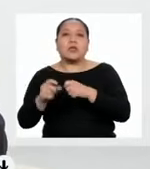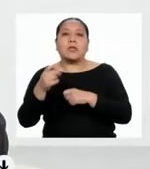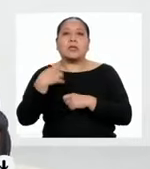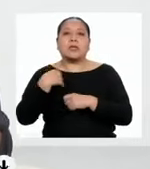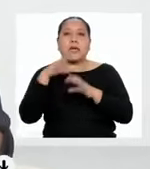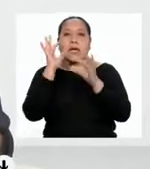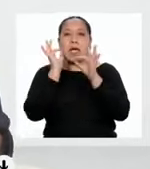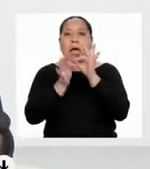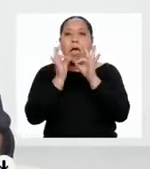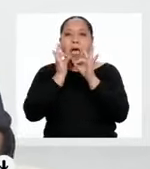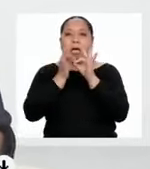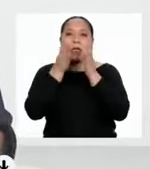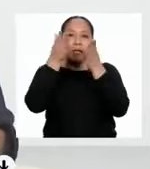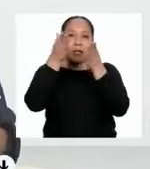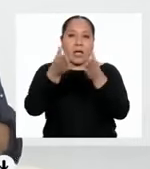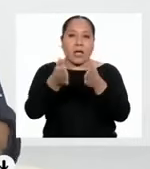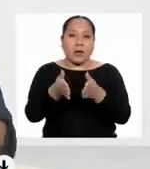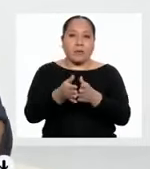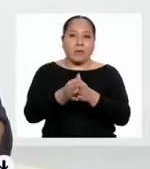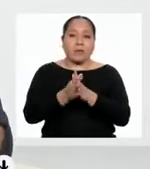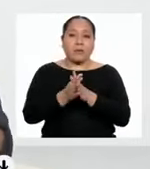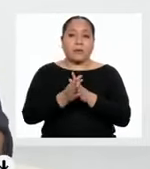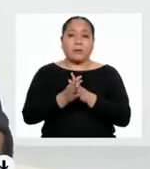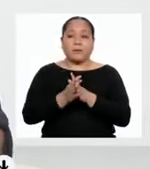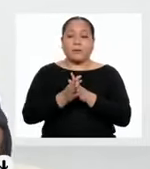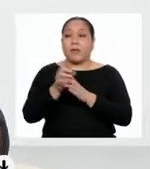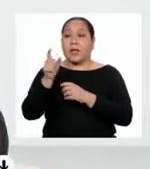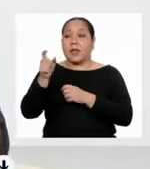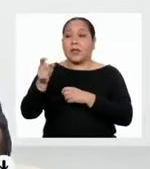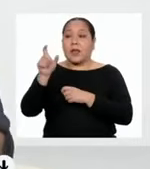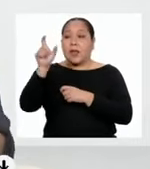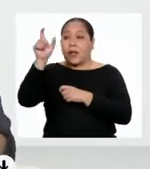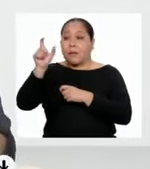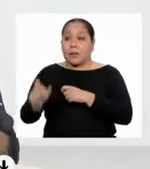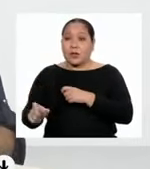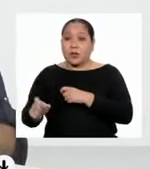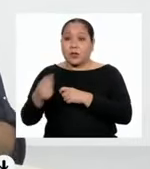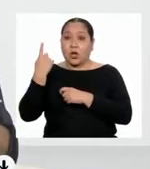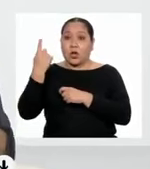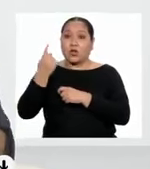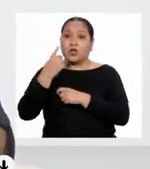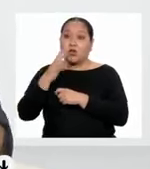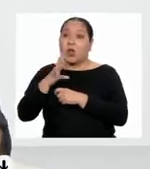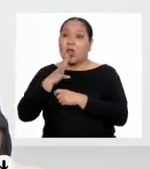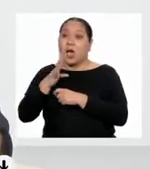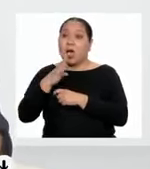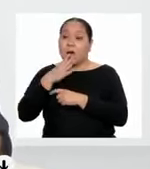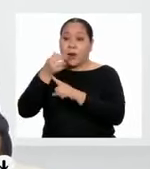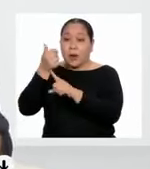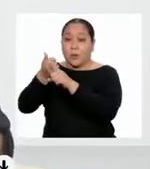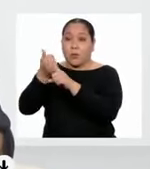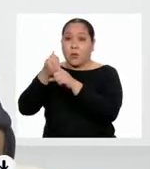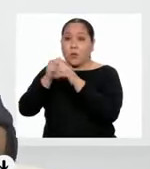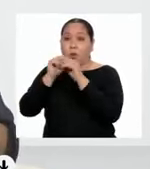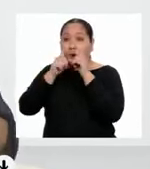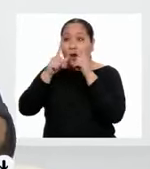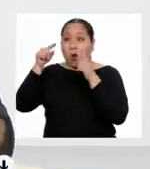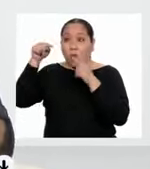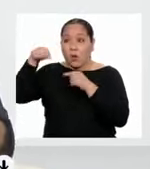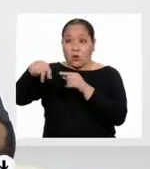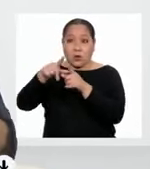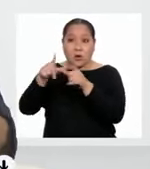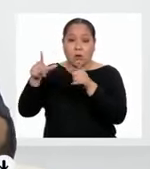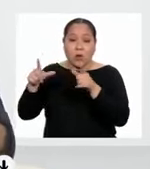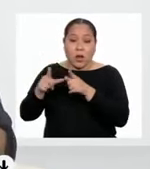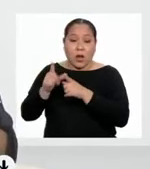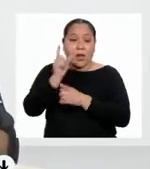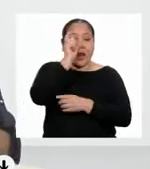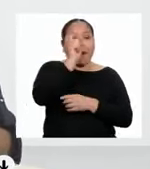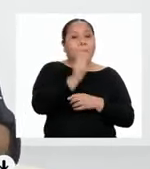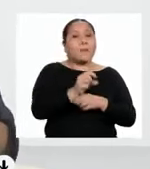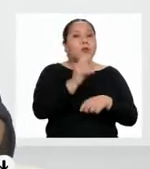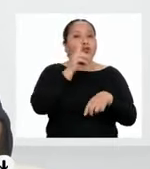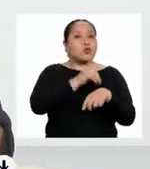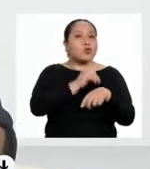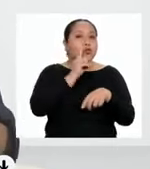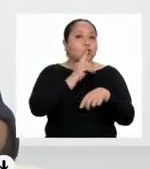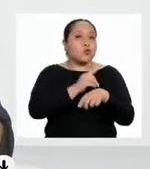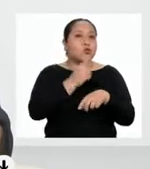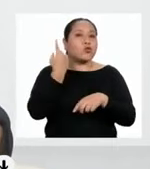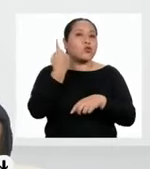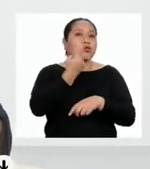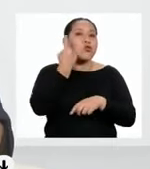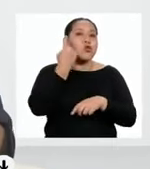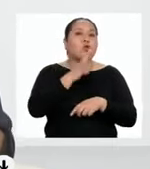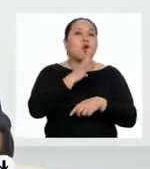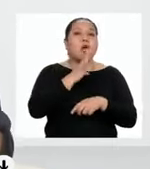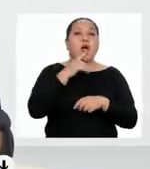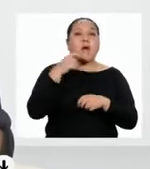de intérprete entre el paciente que solo habla la lengua nativa y el personal médico que